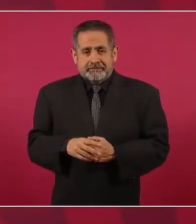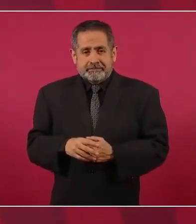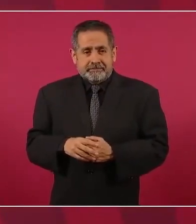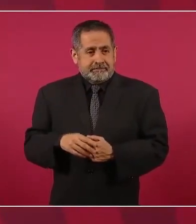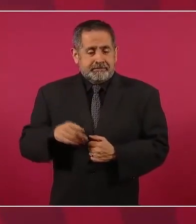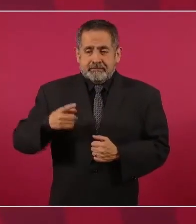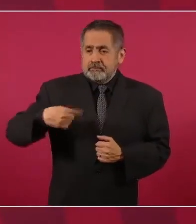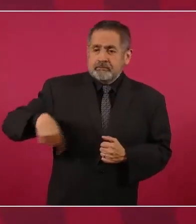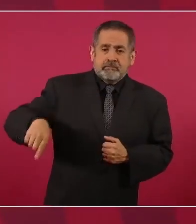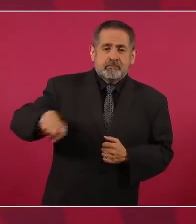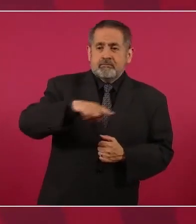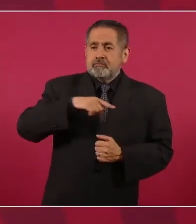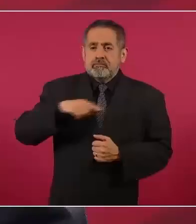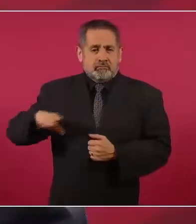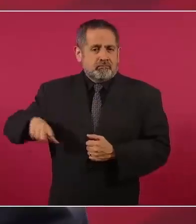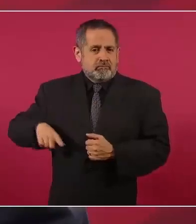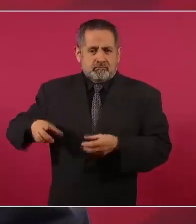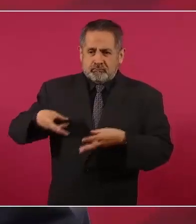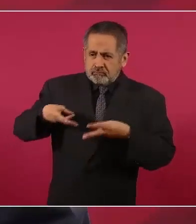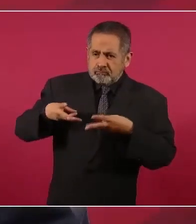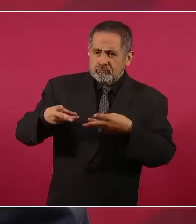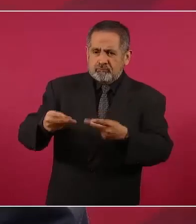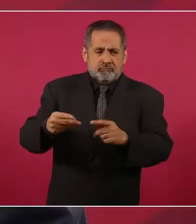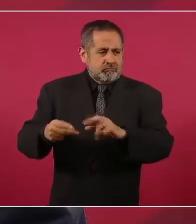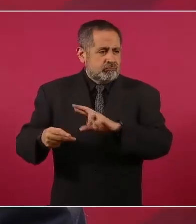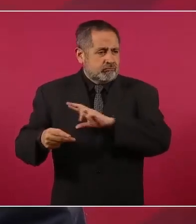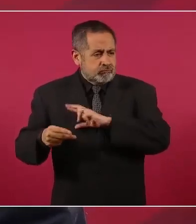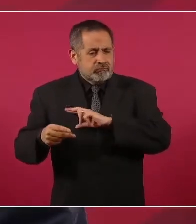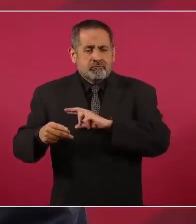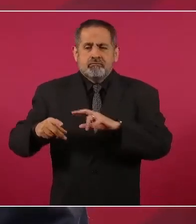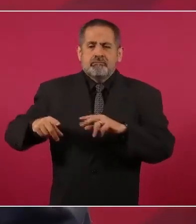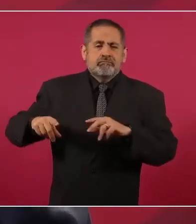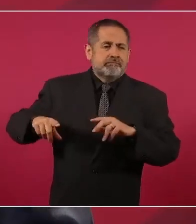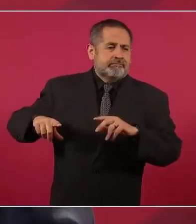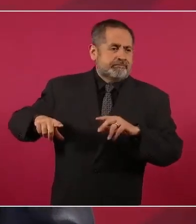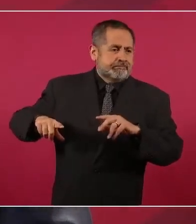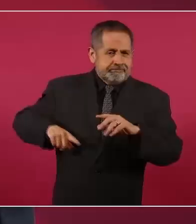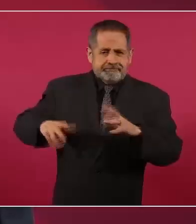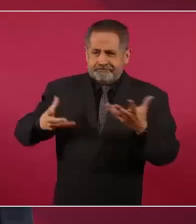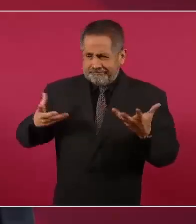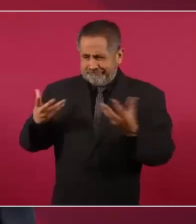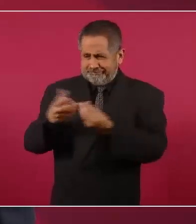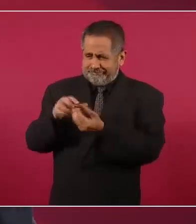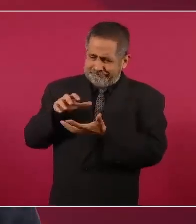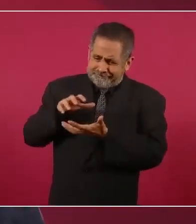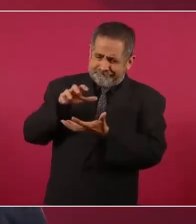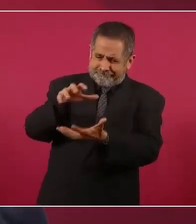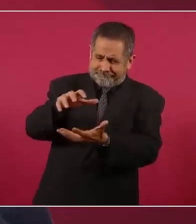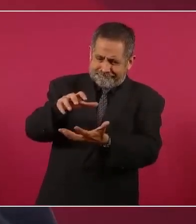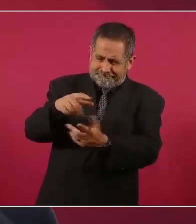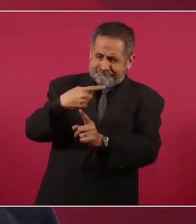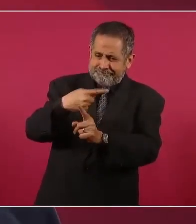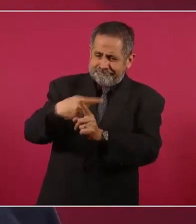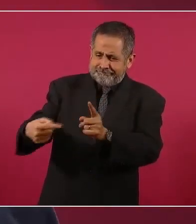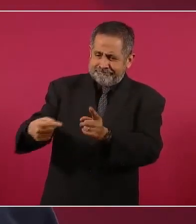pública y privada nacional y extranjera de los